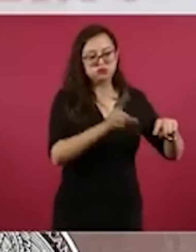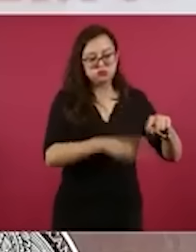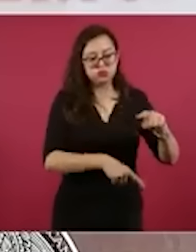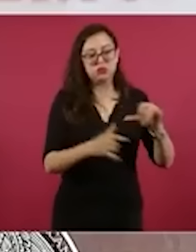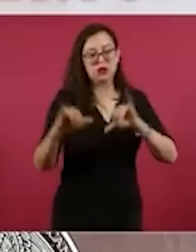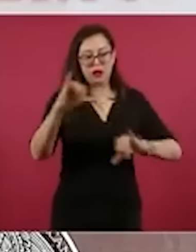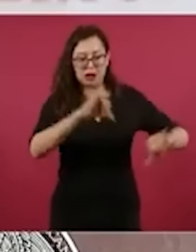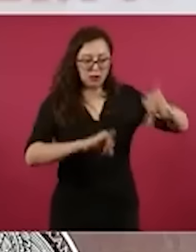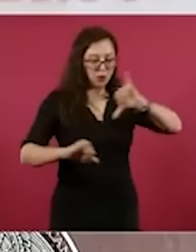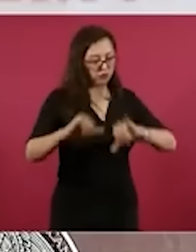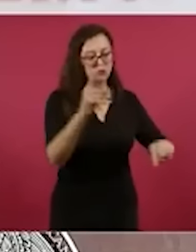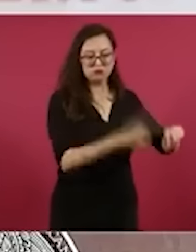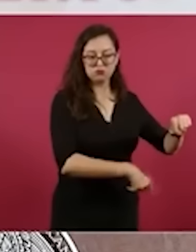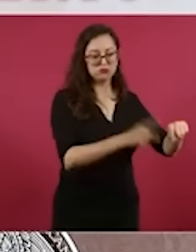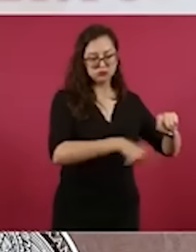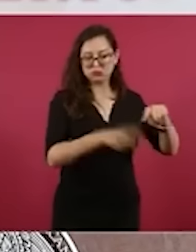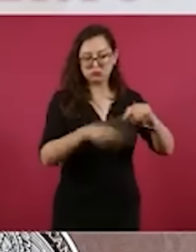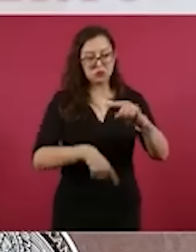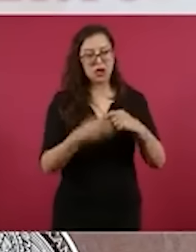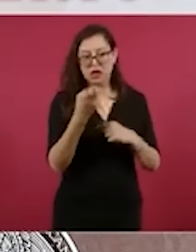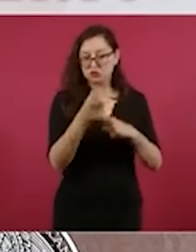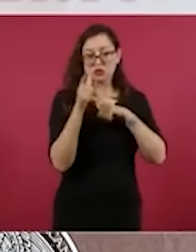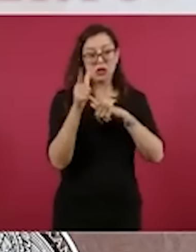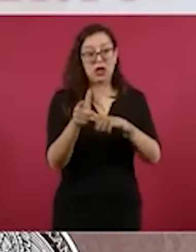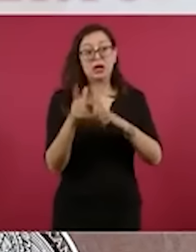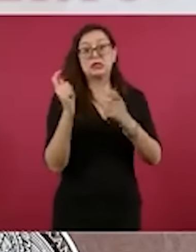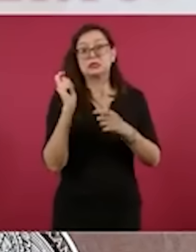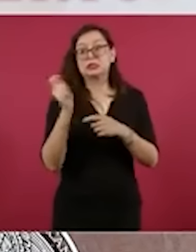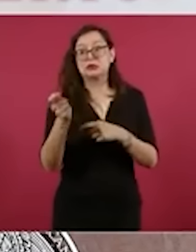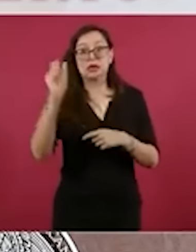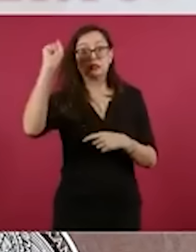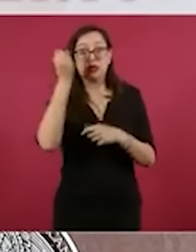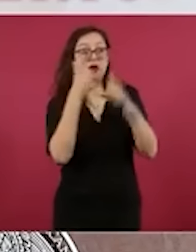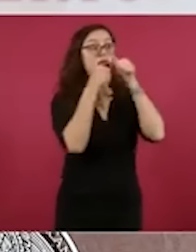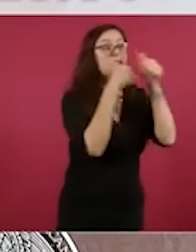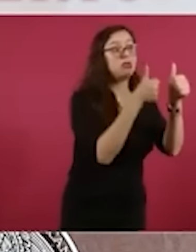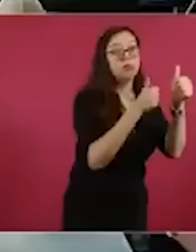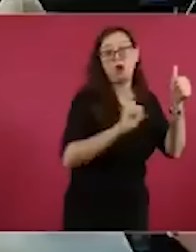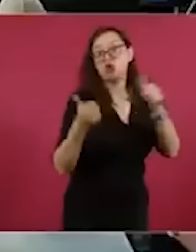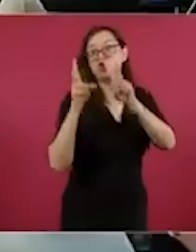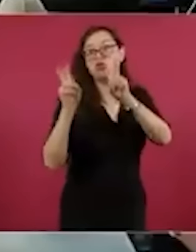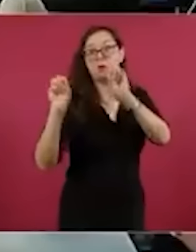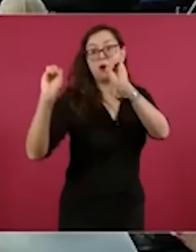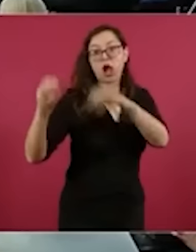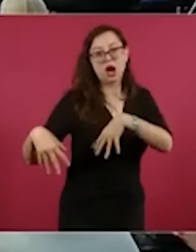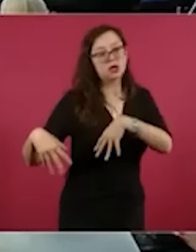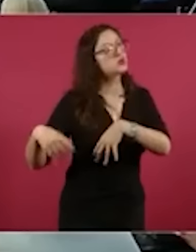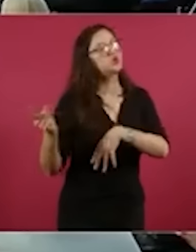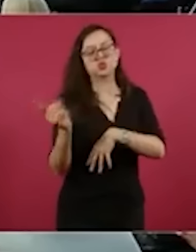laboratorios clandestinos. Eso continúa, no lo estamos dejando. Sí, hicimos una